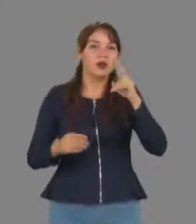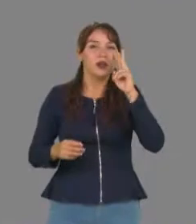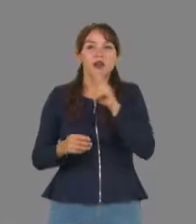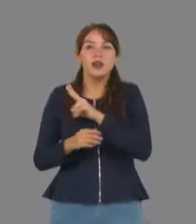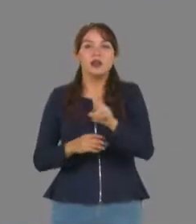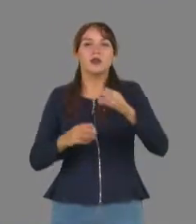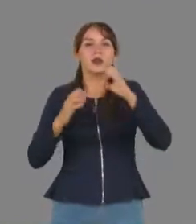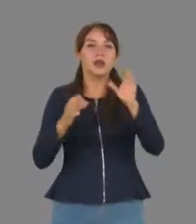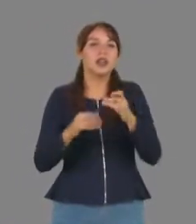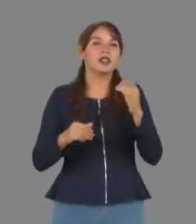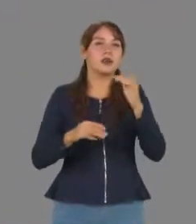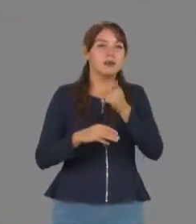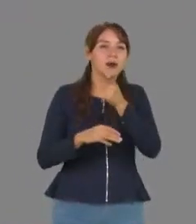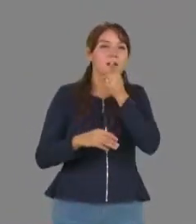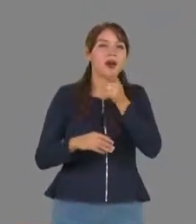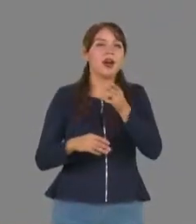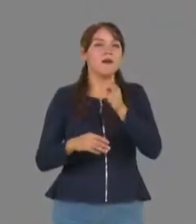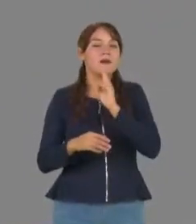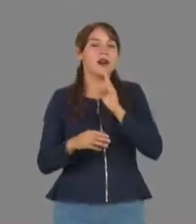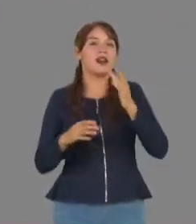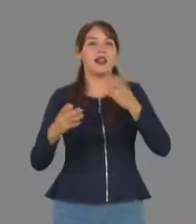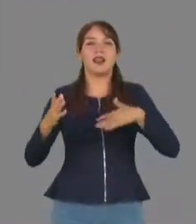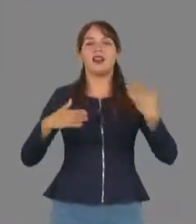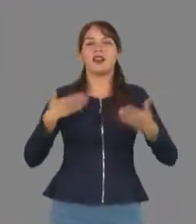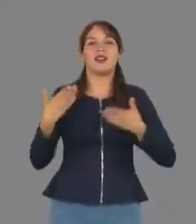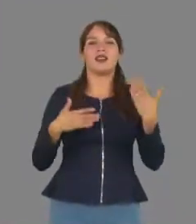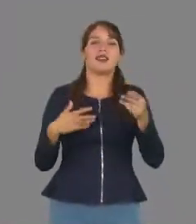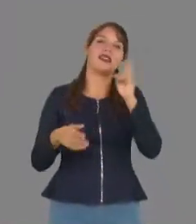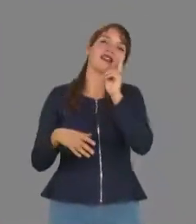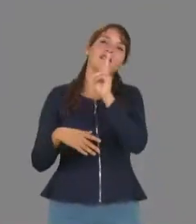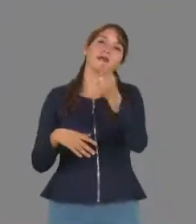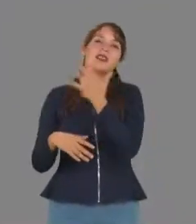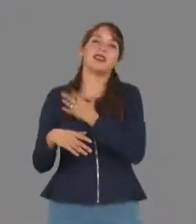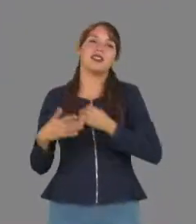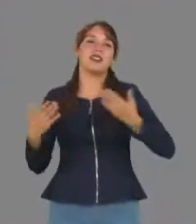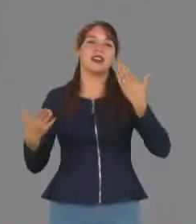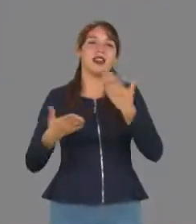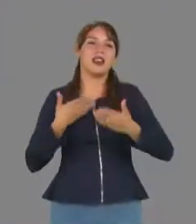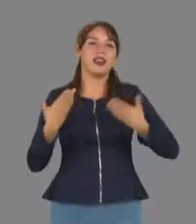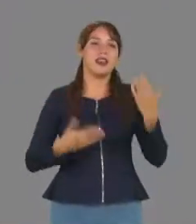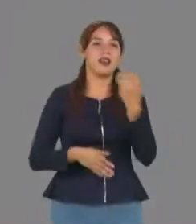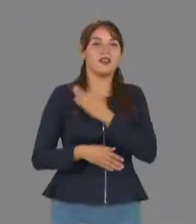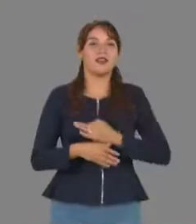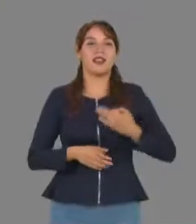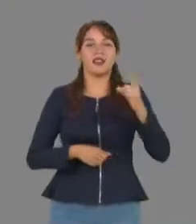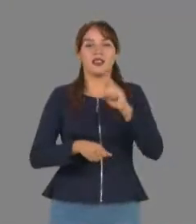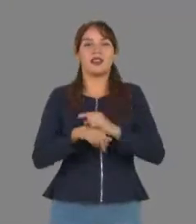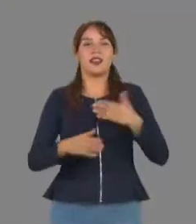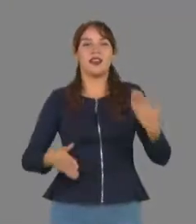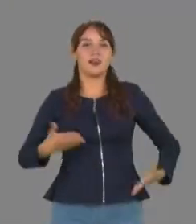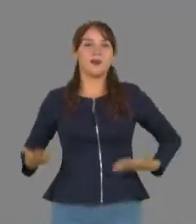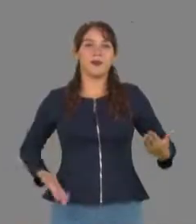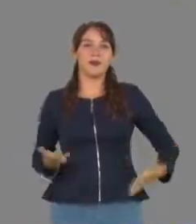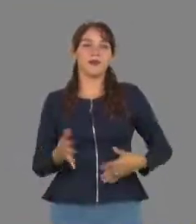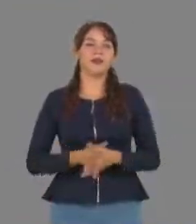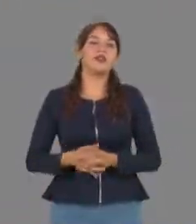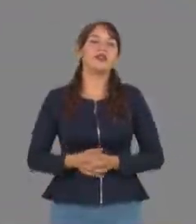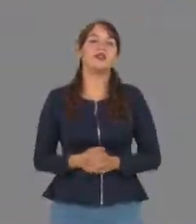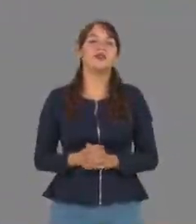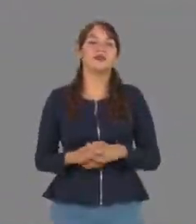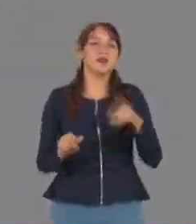asistentes disfrutaran al máximo de la celebración y pudieran apreciar desde todos los ángulos la presentación de los pequeñines.